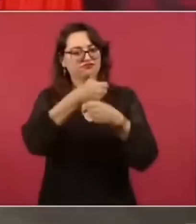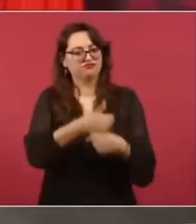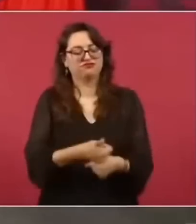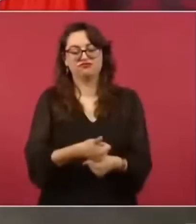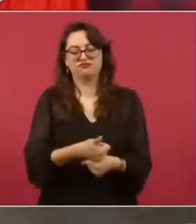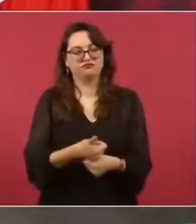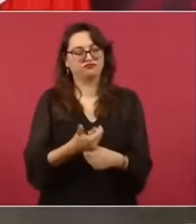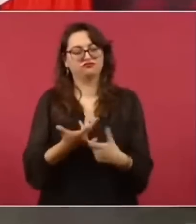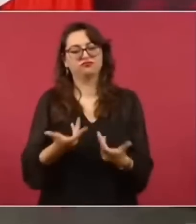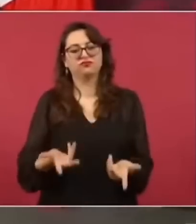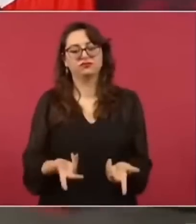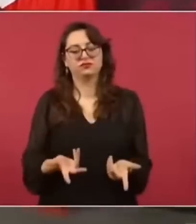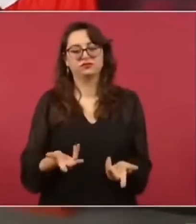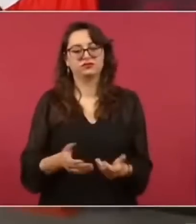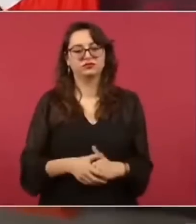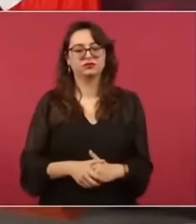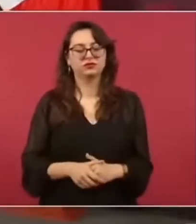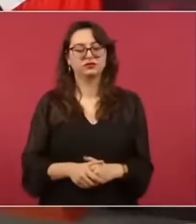países.